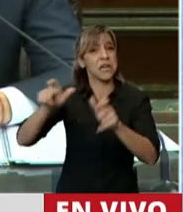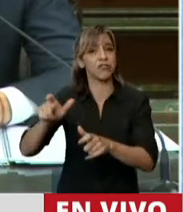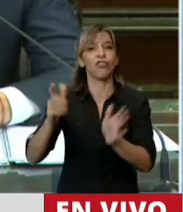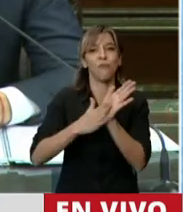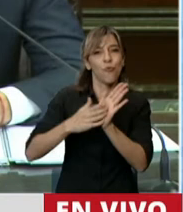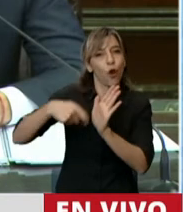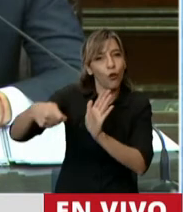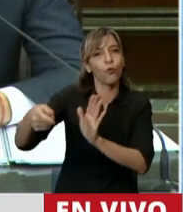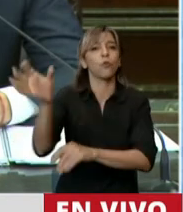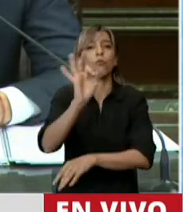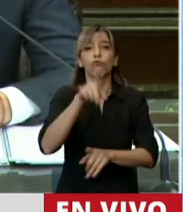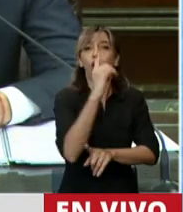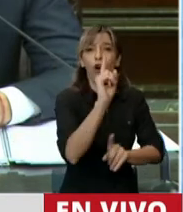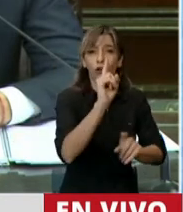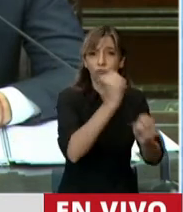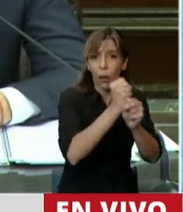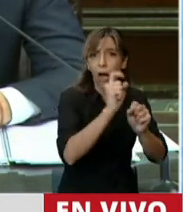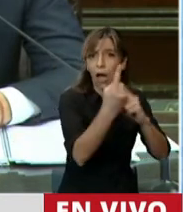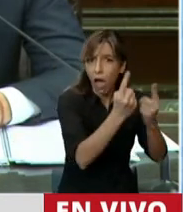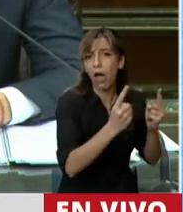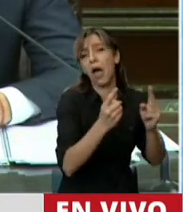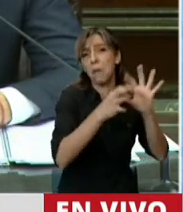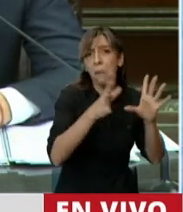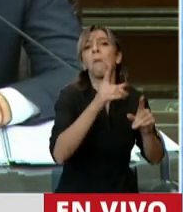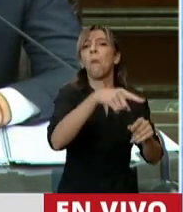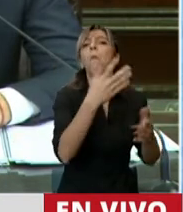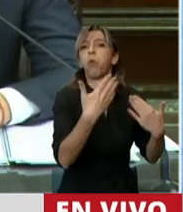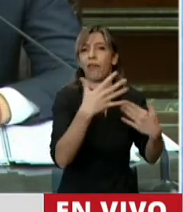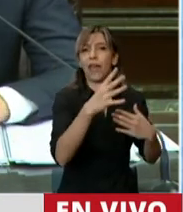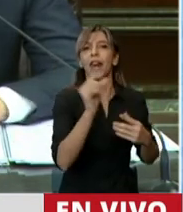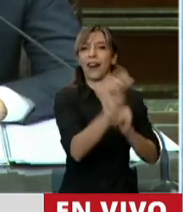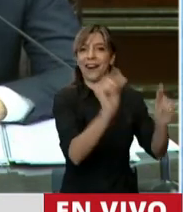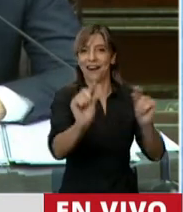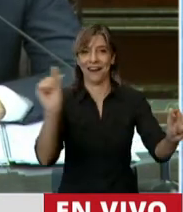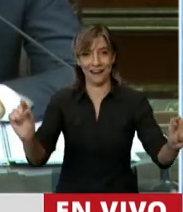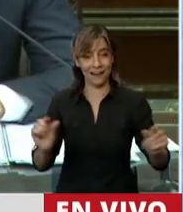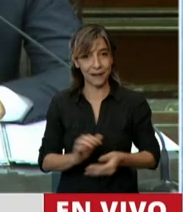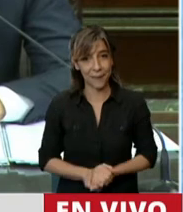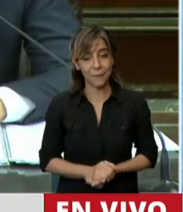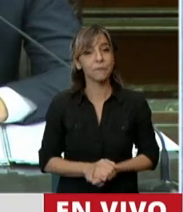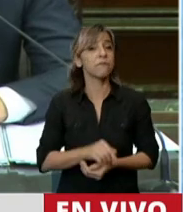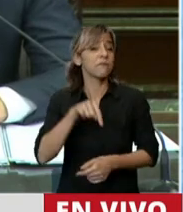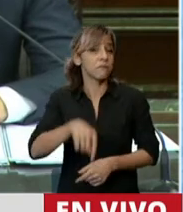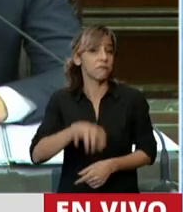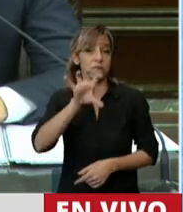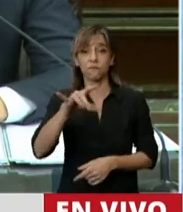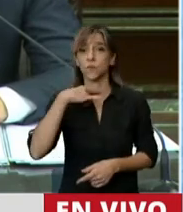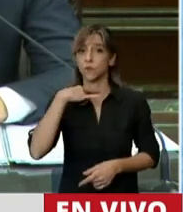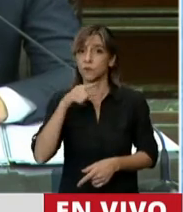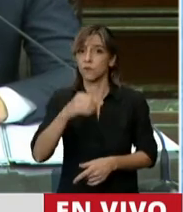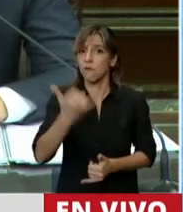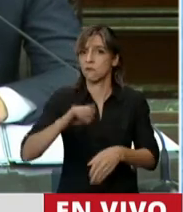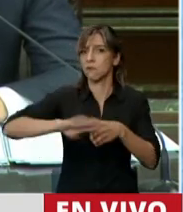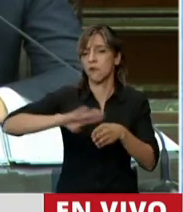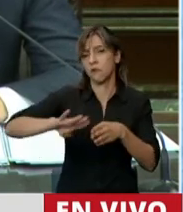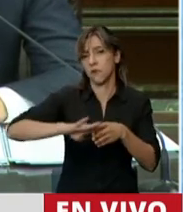autónomos. Y hablando de la deuda pública, Jujuy es una de las provincias más endeudadas, fíjense, es la segunda